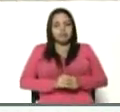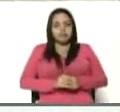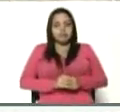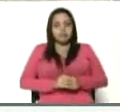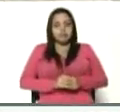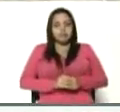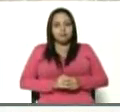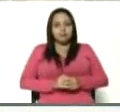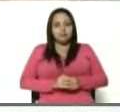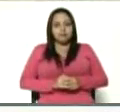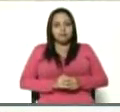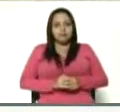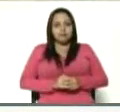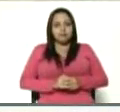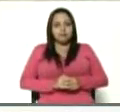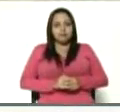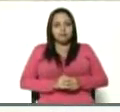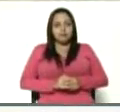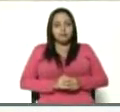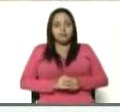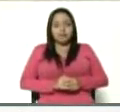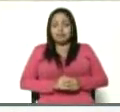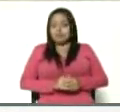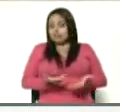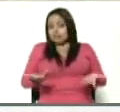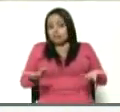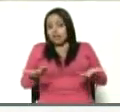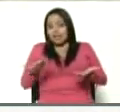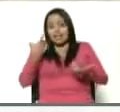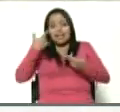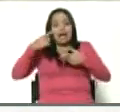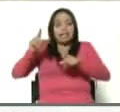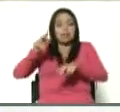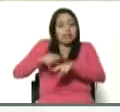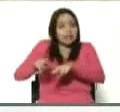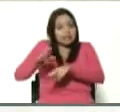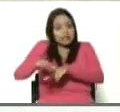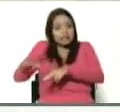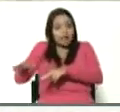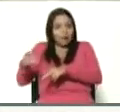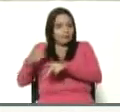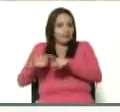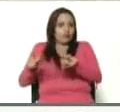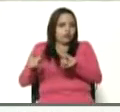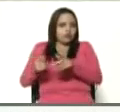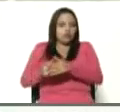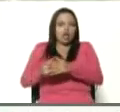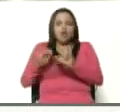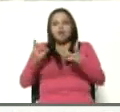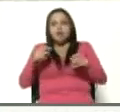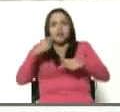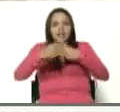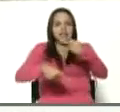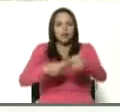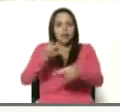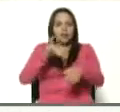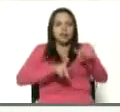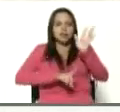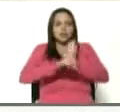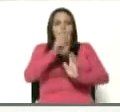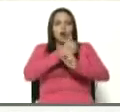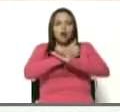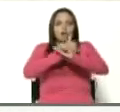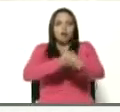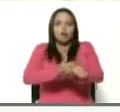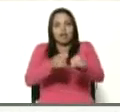No diría ya casi una niña, pero esa generación nueva está creciendo con amor a la tierra,